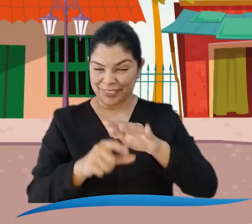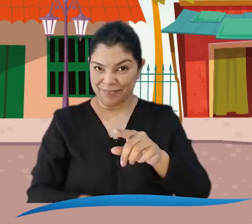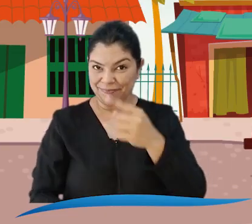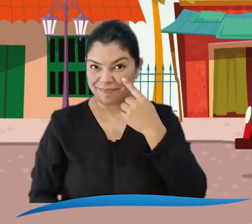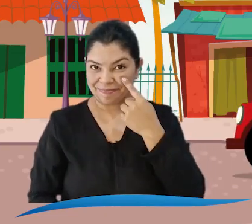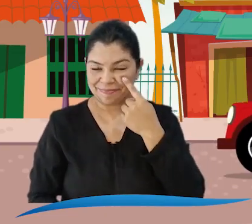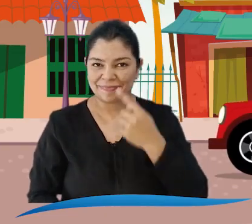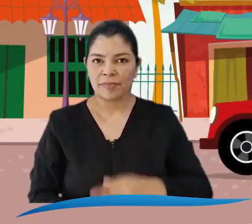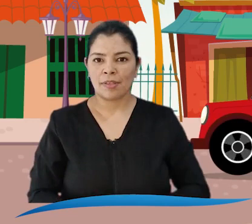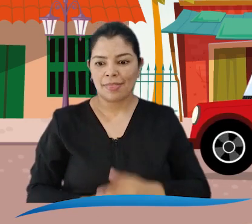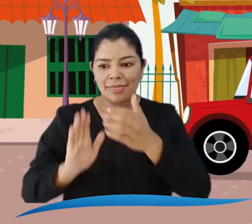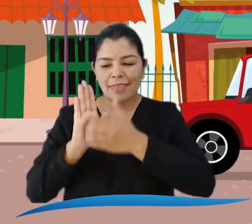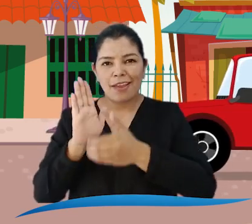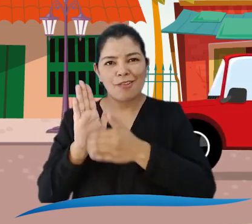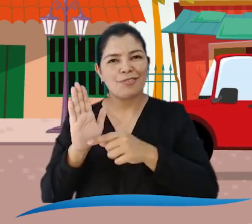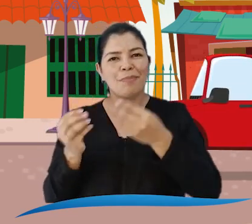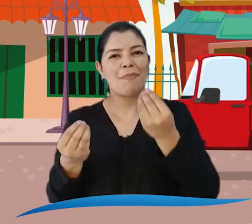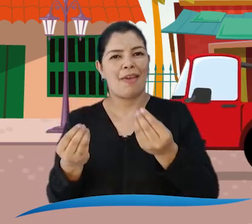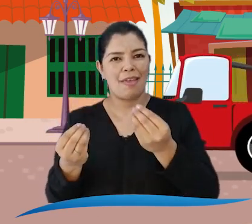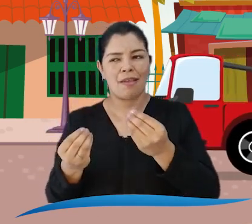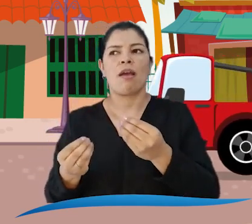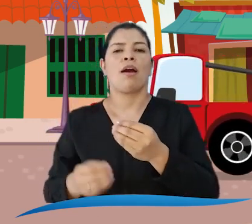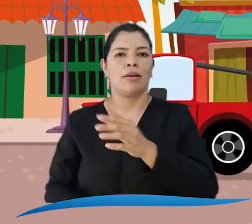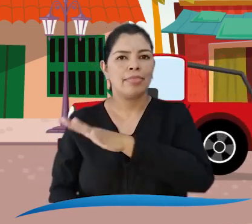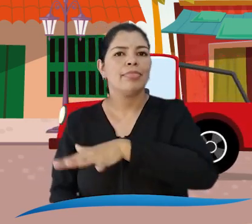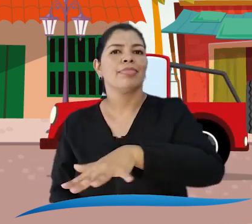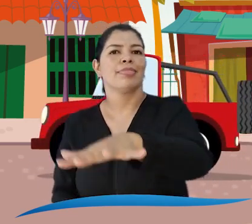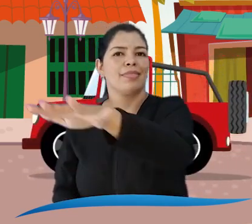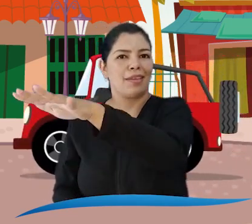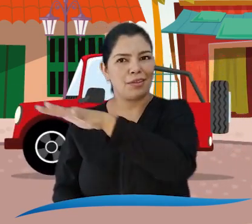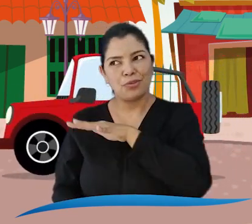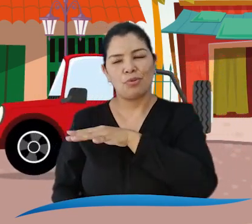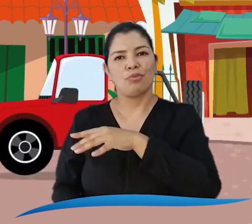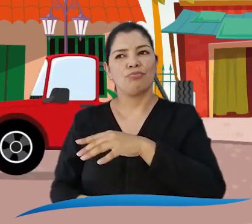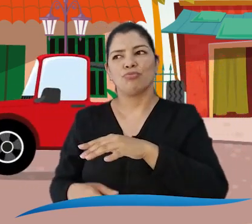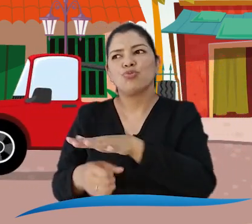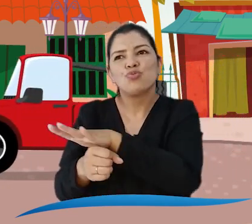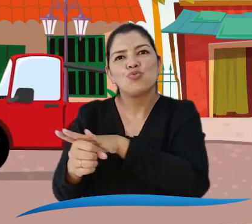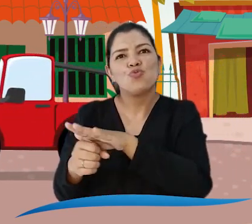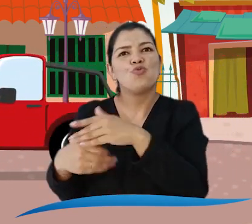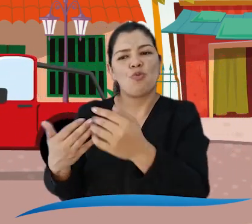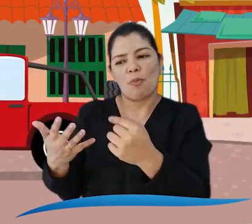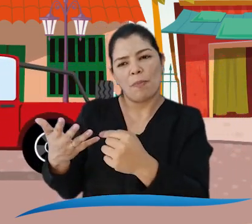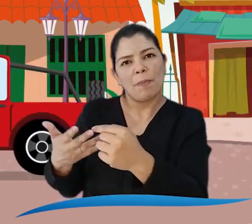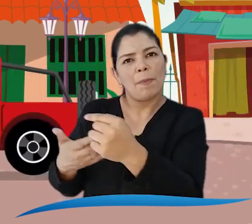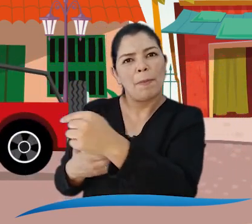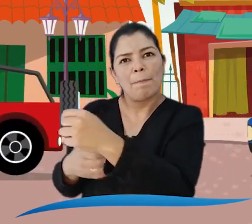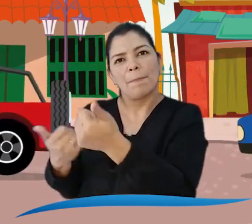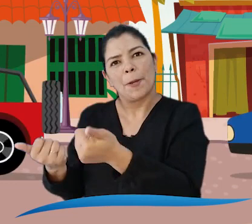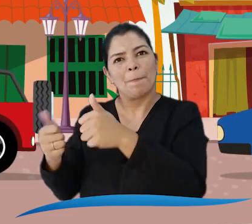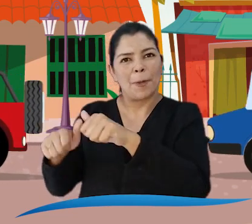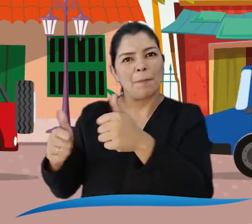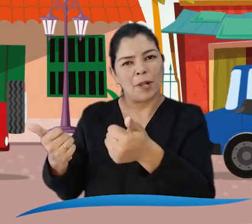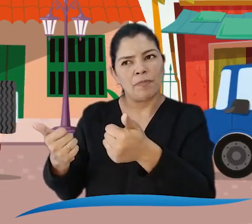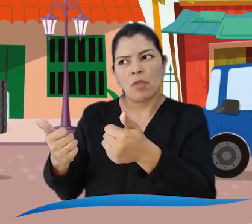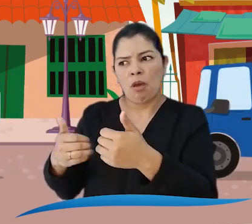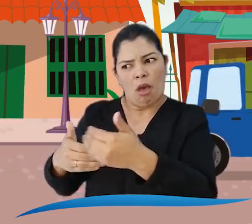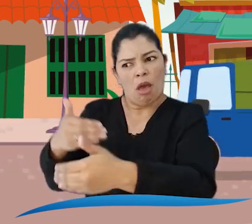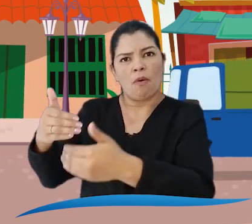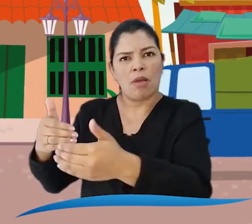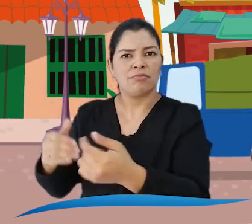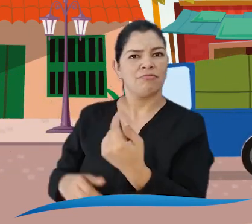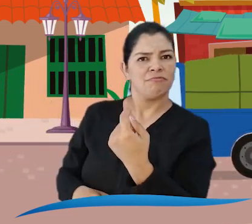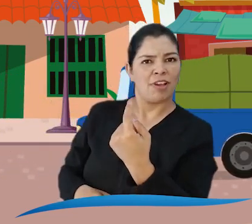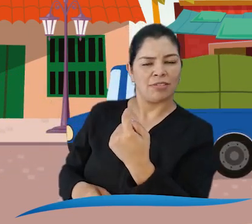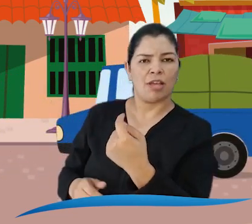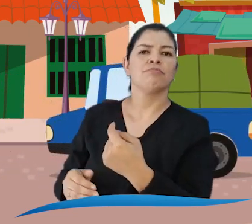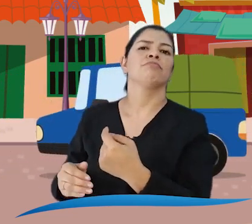No te pierdas nuestro próximo episodio. Y recuerda que el diagnóstico es un instrumento cuyo objetivo es identificar la situación inicial desde la que